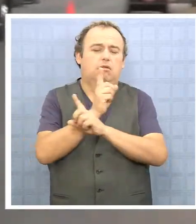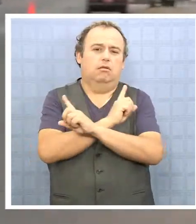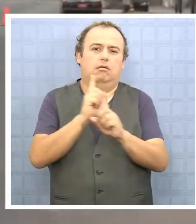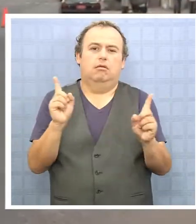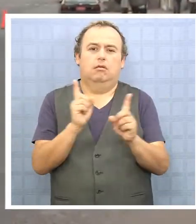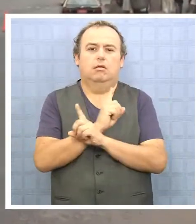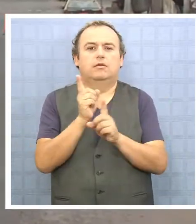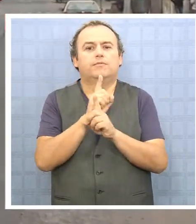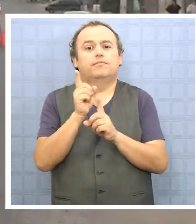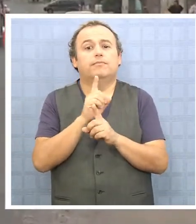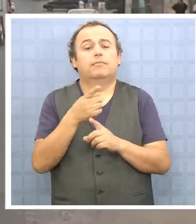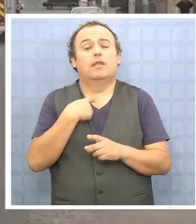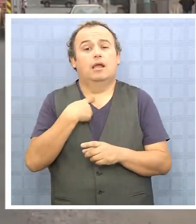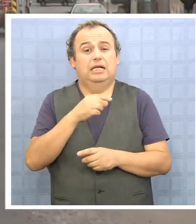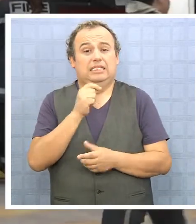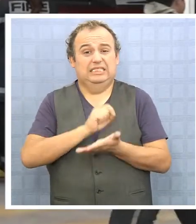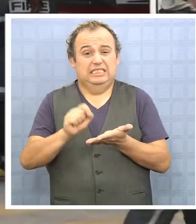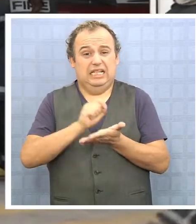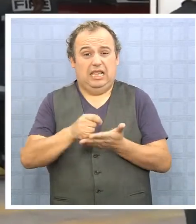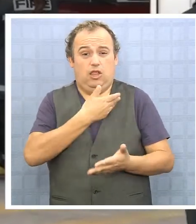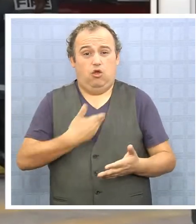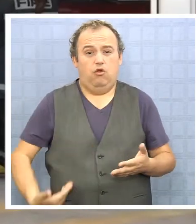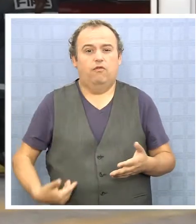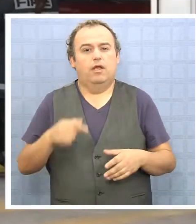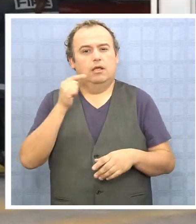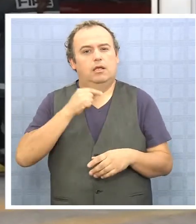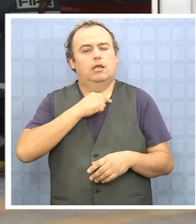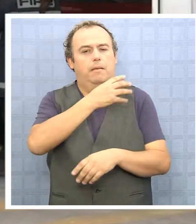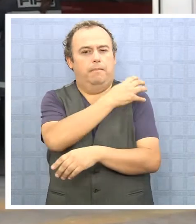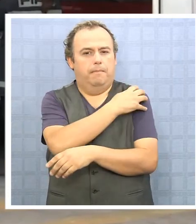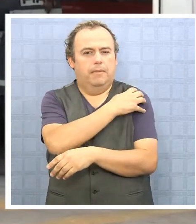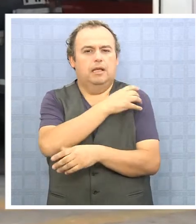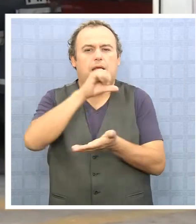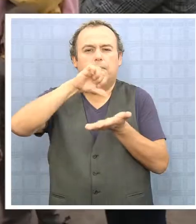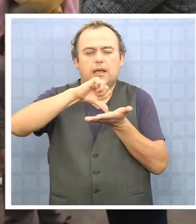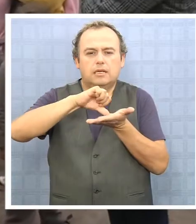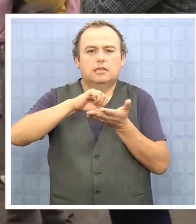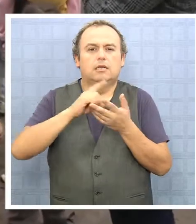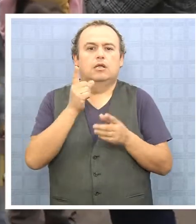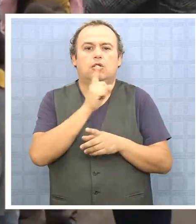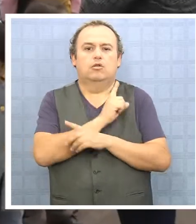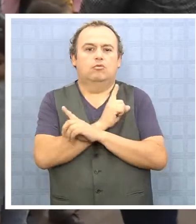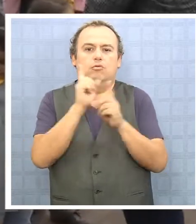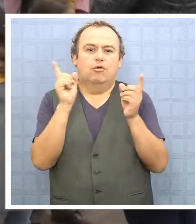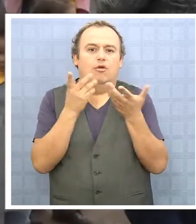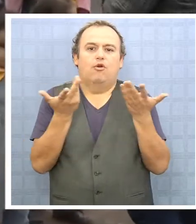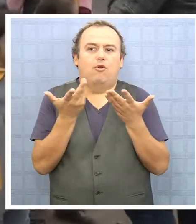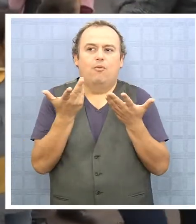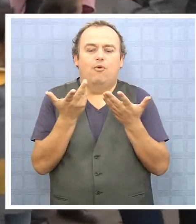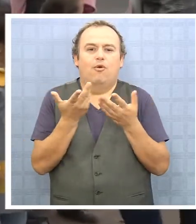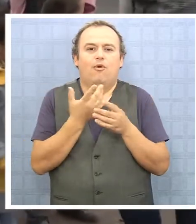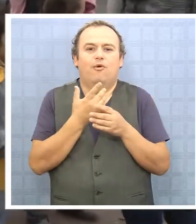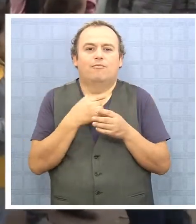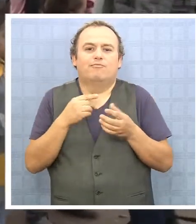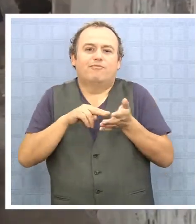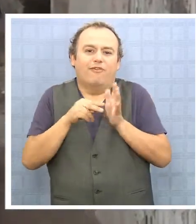Seremi de Gobierno agregó que como país y específicamente como región, no estamos exentos a sufrir calamidades como esta.